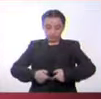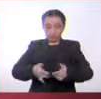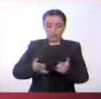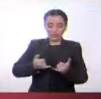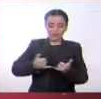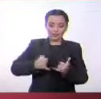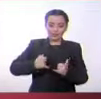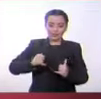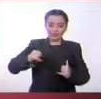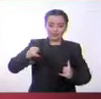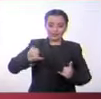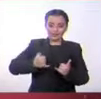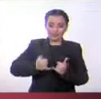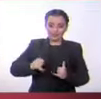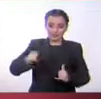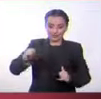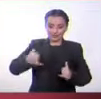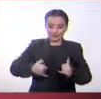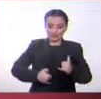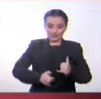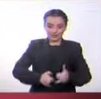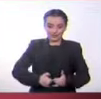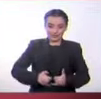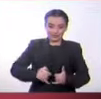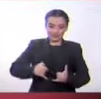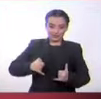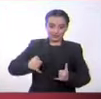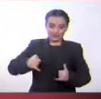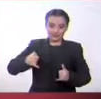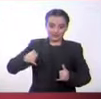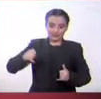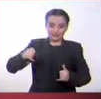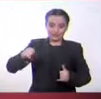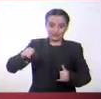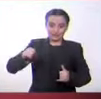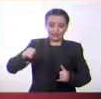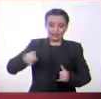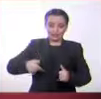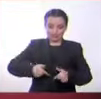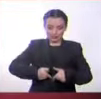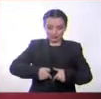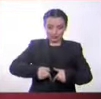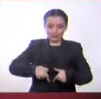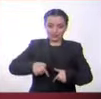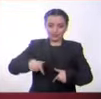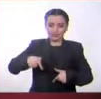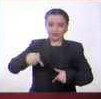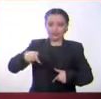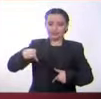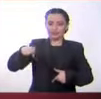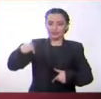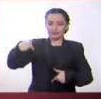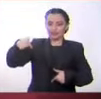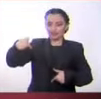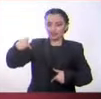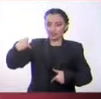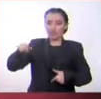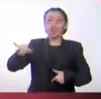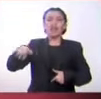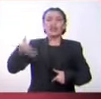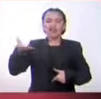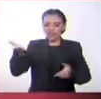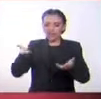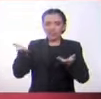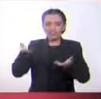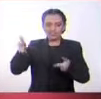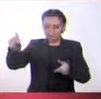umbilical. El cordón umbilical, ¿qué es lo que le da al hijo o a la cría?